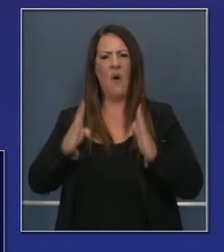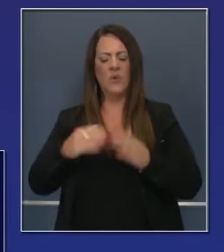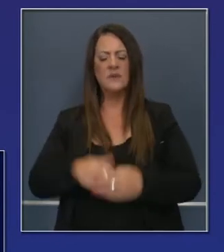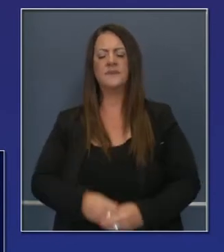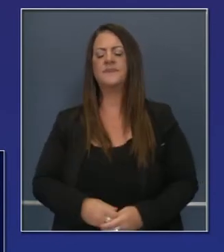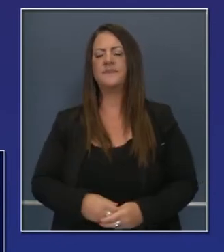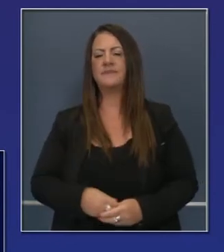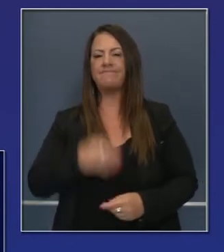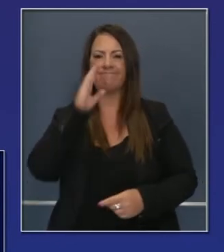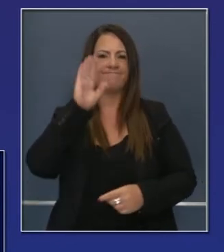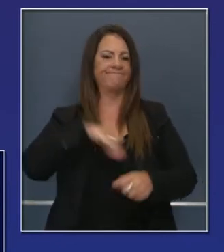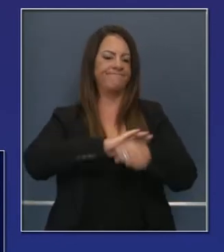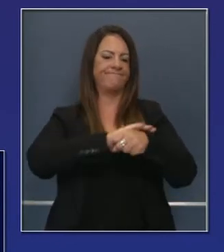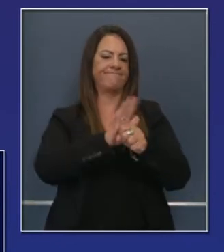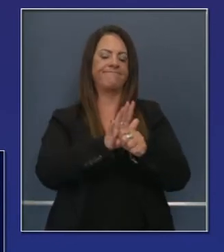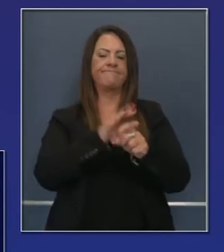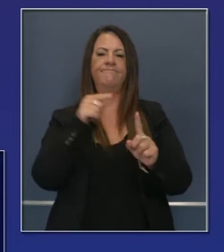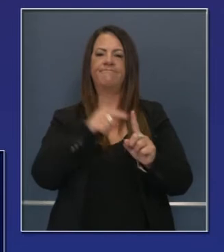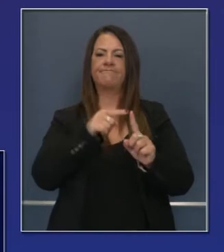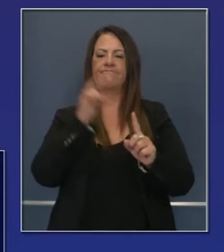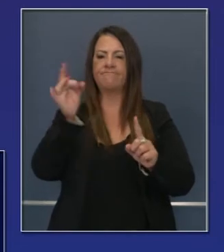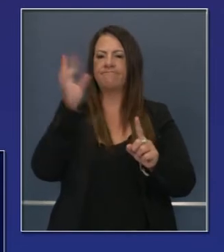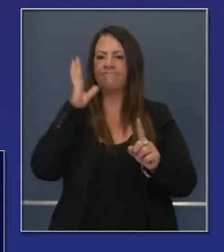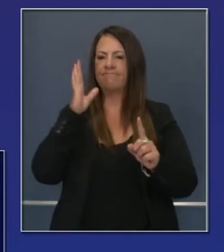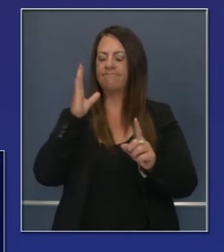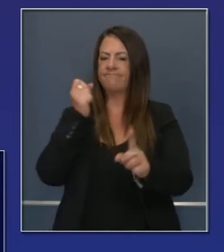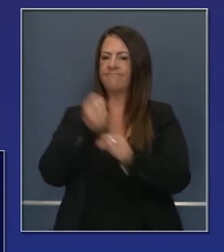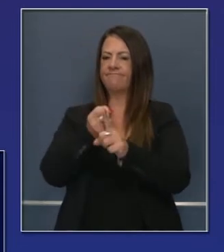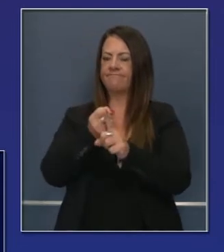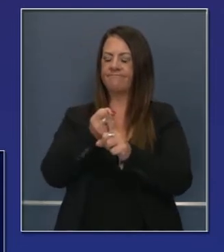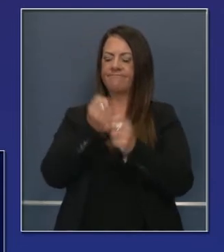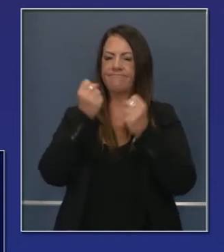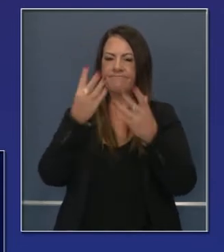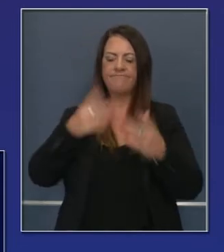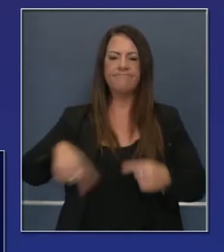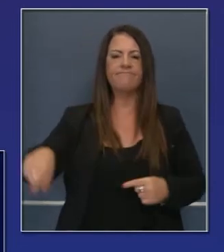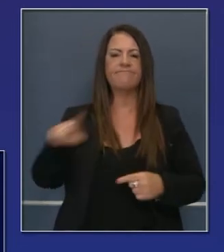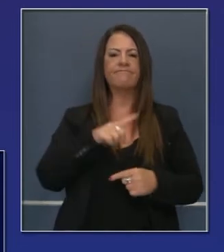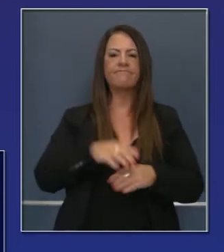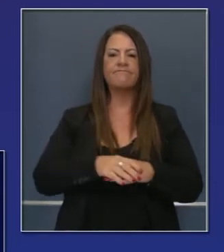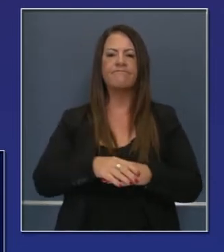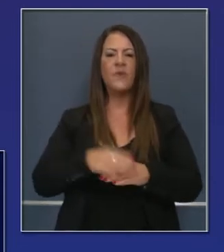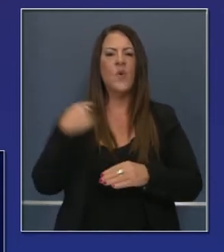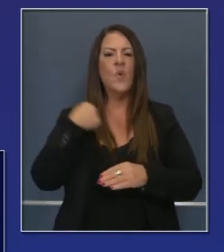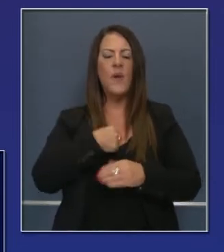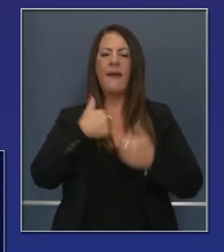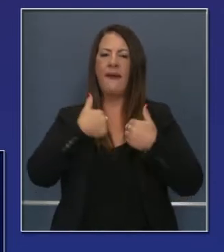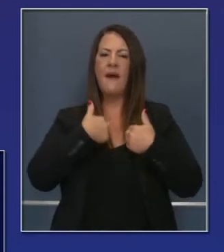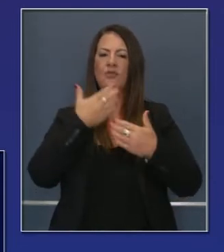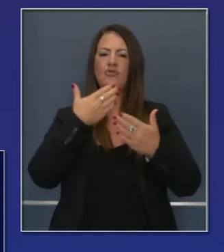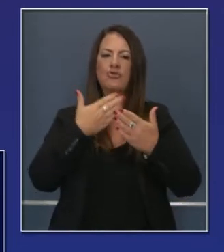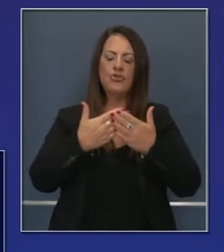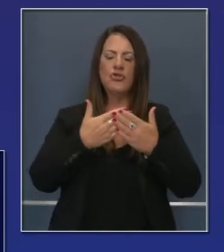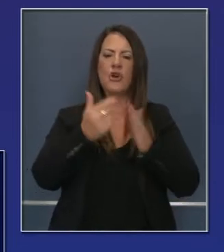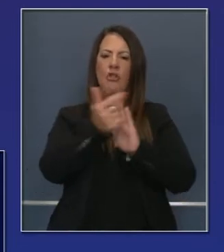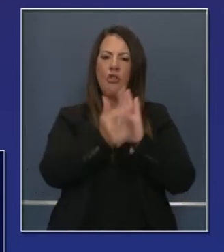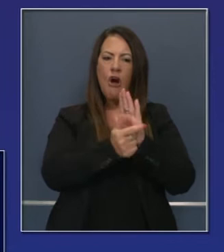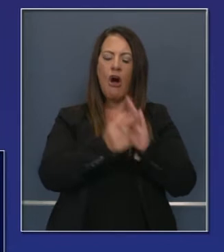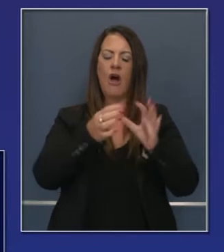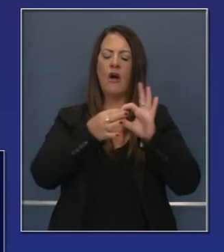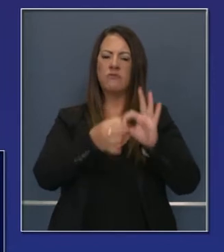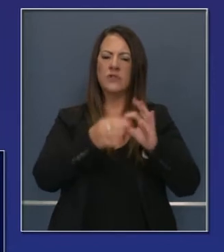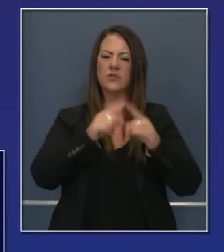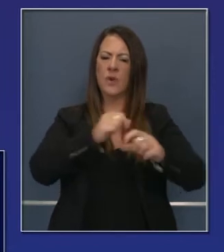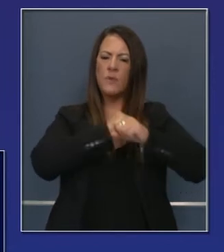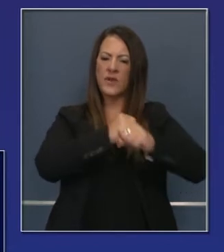COVID-19 ha tenido un impacto profundo sobre todo esto y a pesar de que tenemos protección a inquilinos que es la más fuerte del